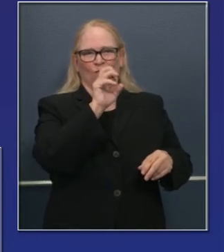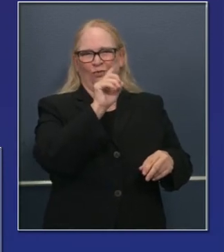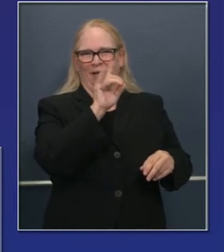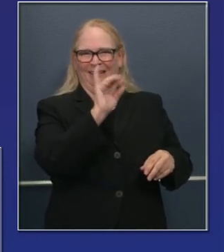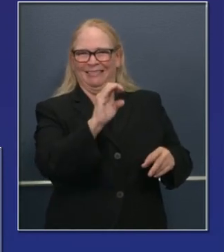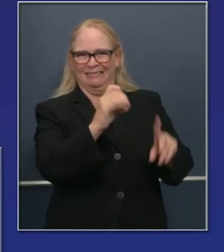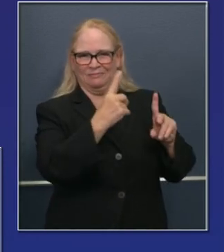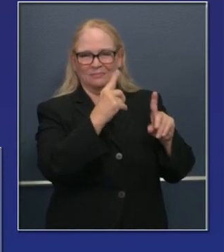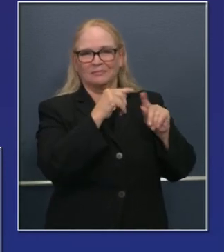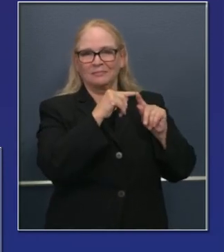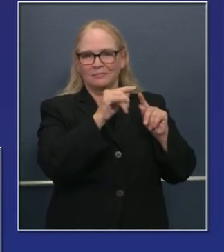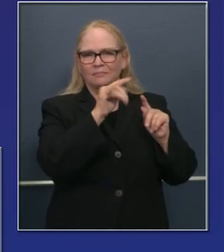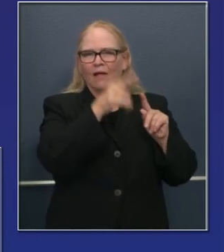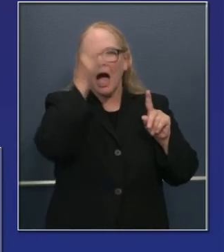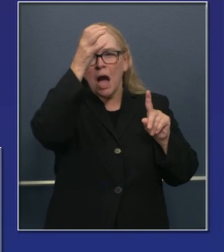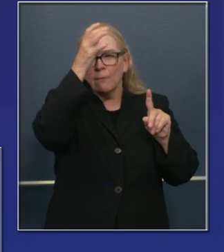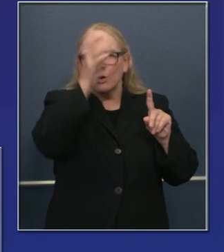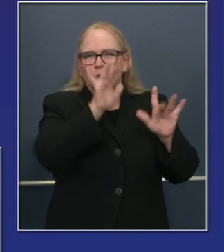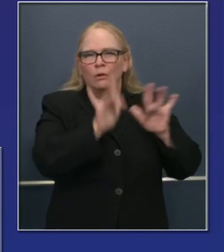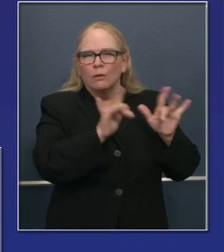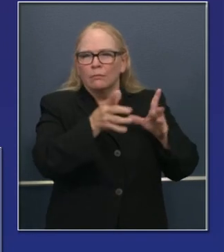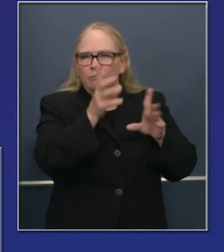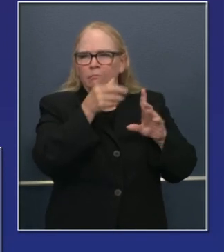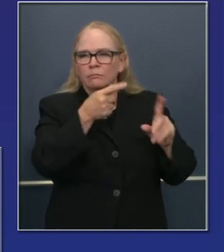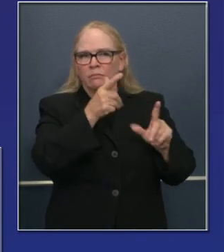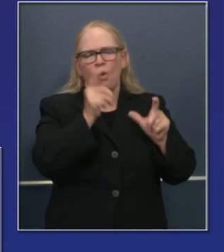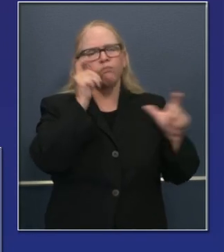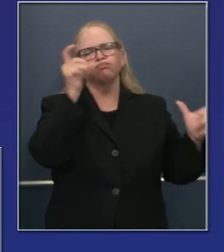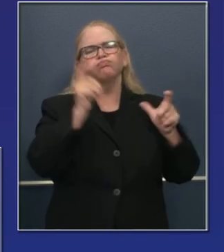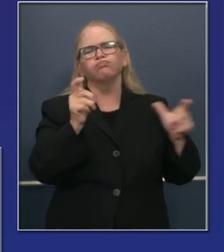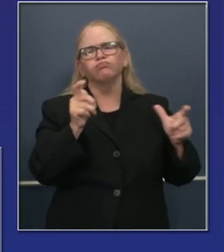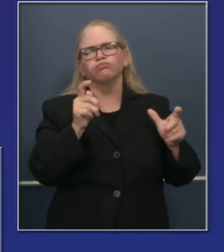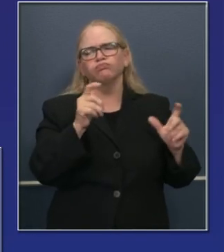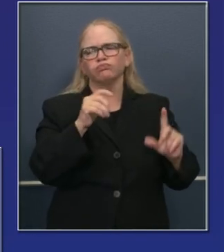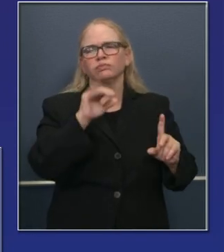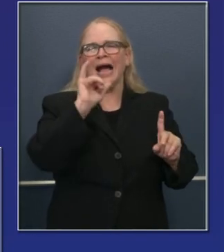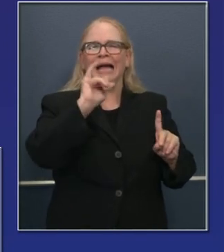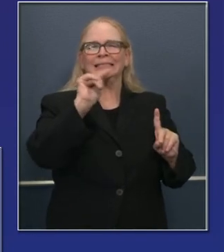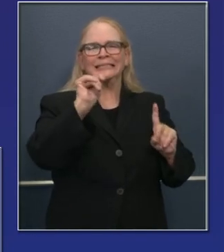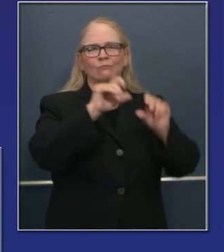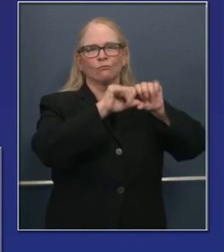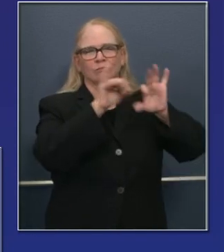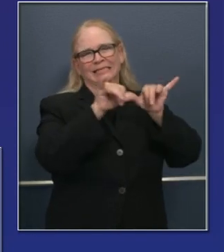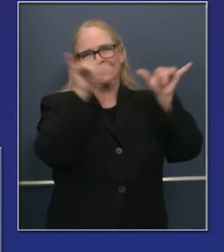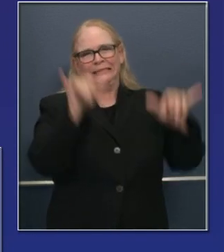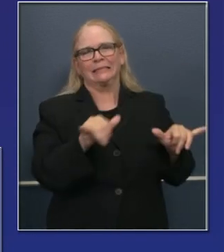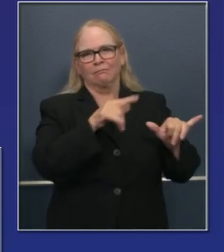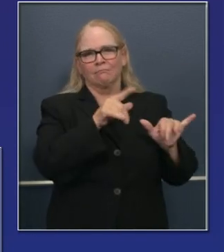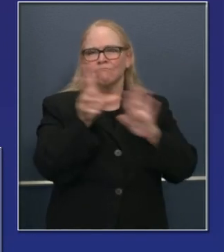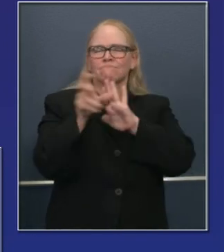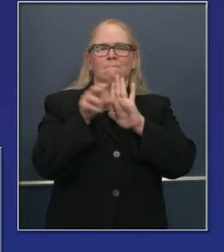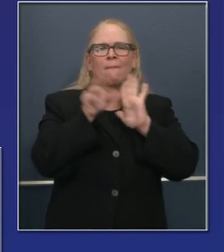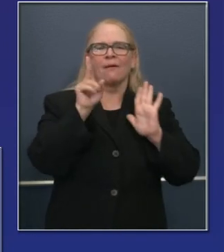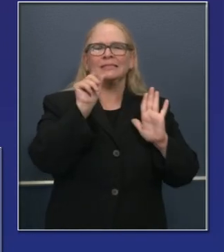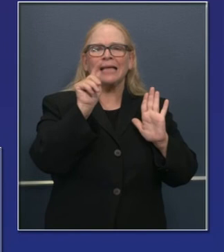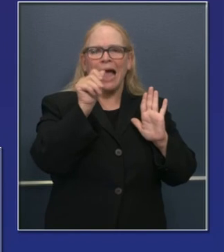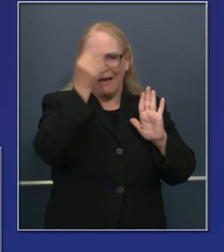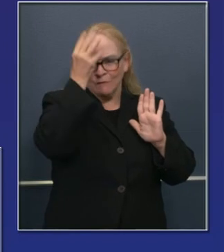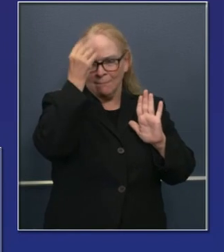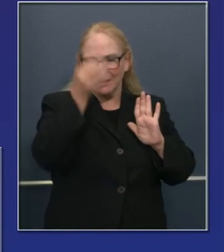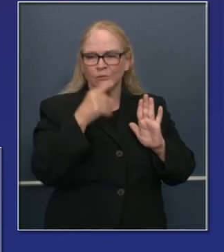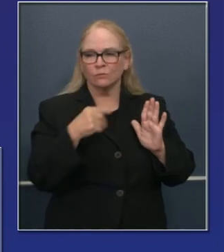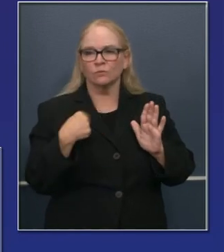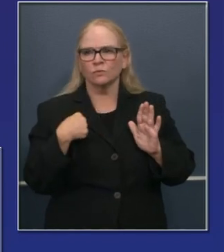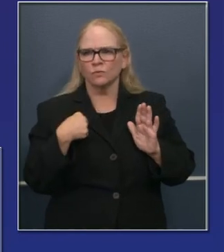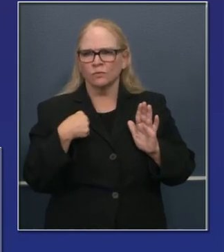Les puedo contar de muchas cosas que han pasado aquí en el estado de California y les puedo asegurar que no hemos